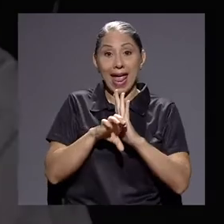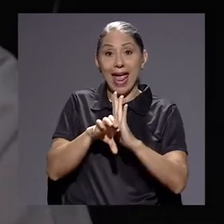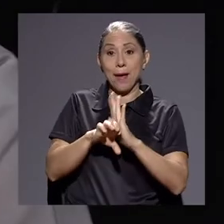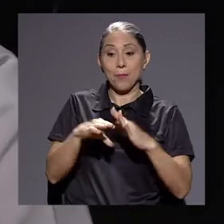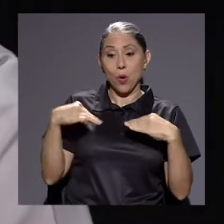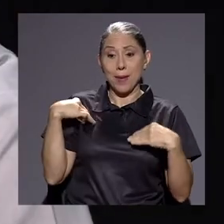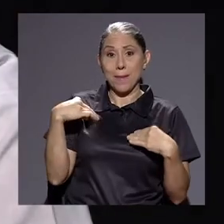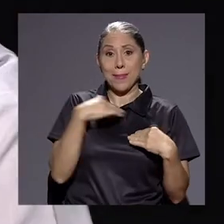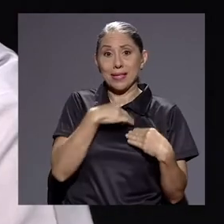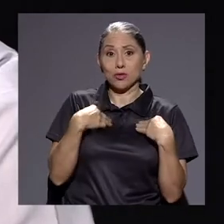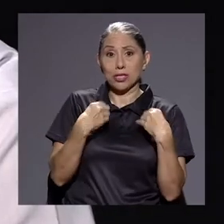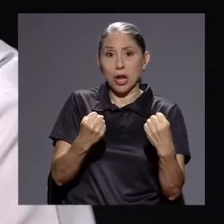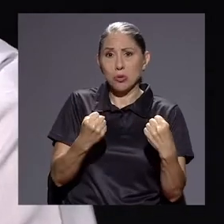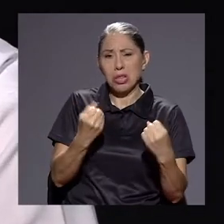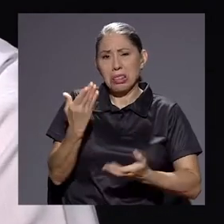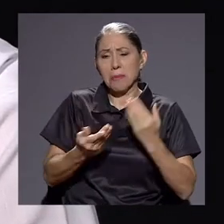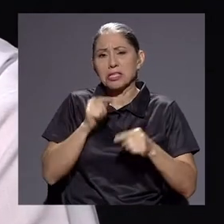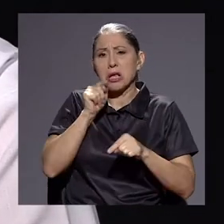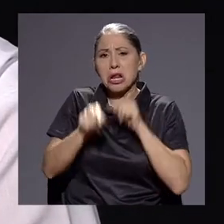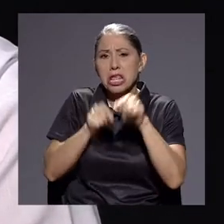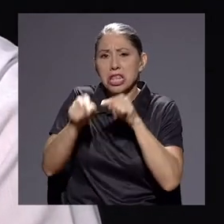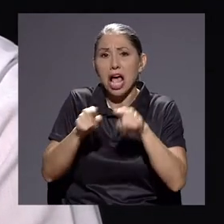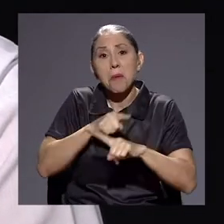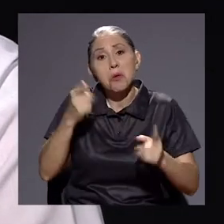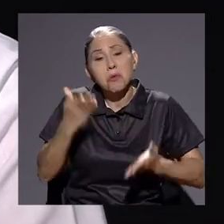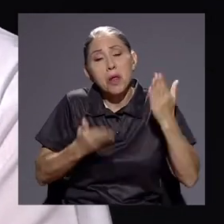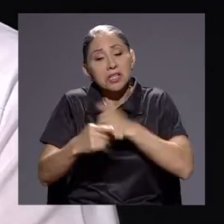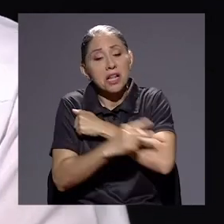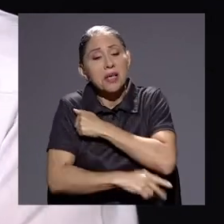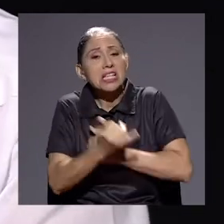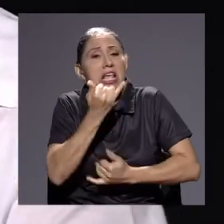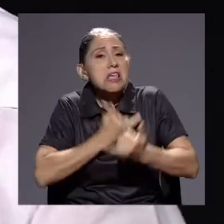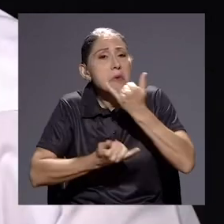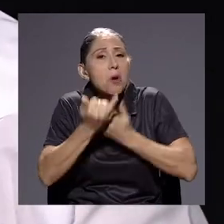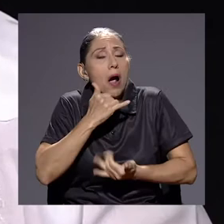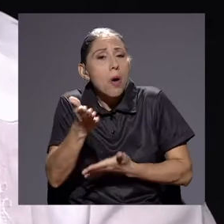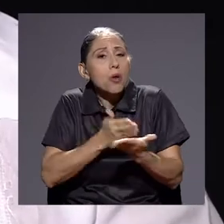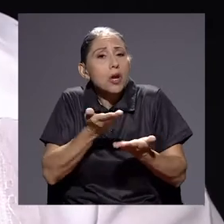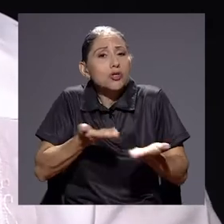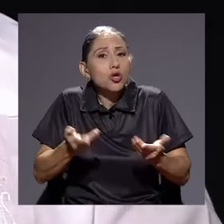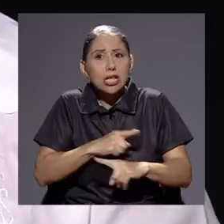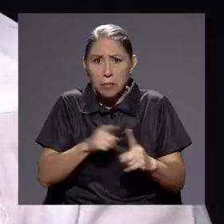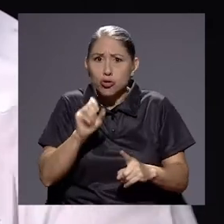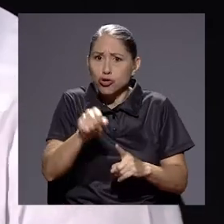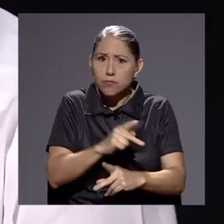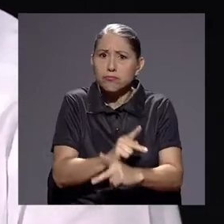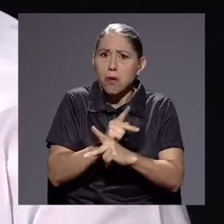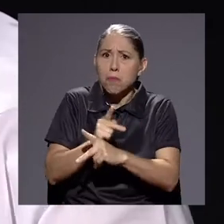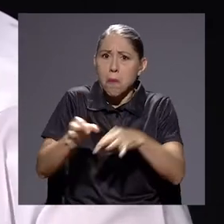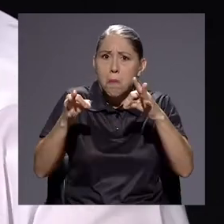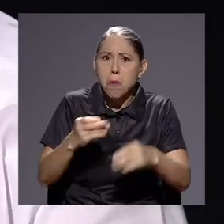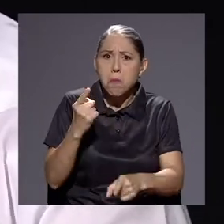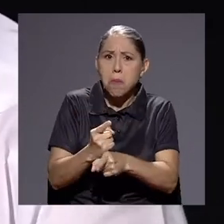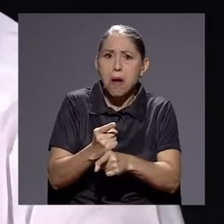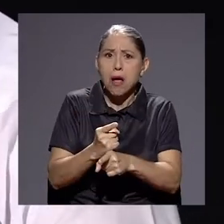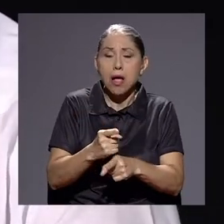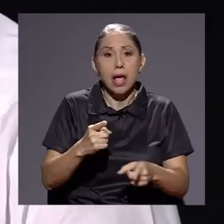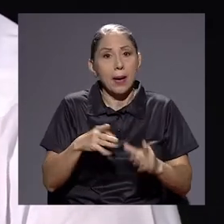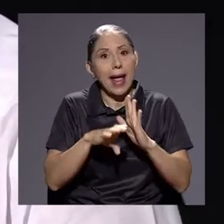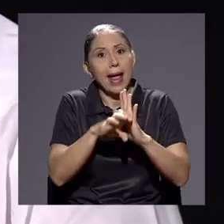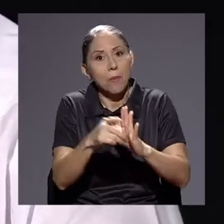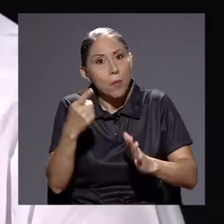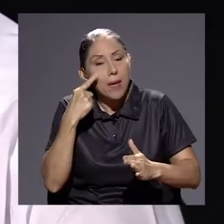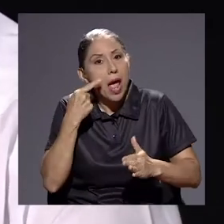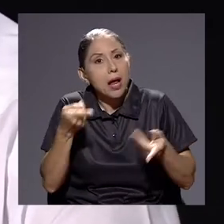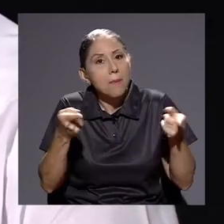en salud puede haber críticas al ministro, pero yo creo que el país podría haberse equivocado en unas cosas, pero hizo lo preventivo que había que hacer. Si no, los números que le dan a países como